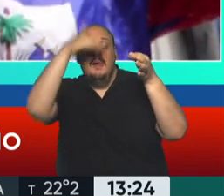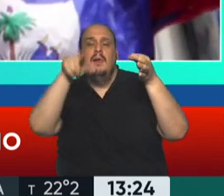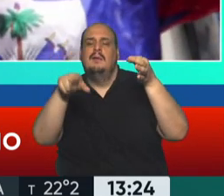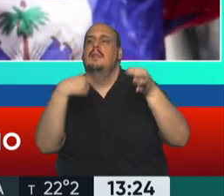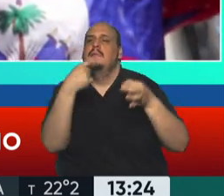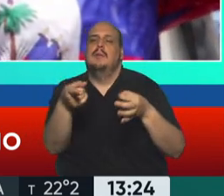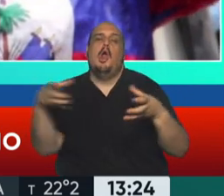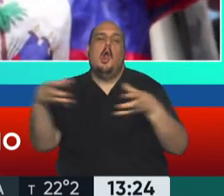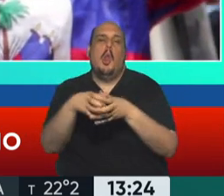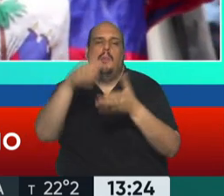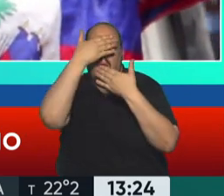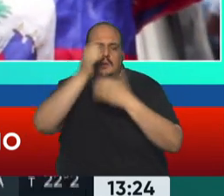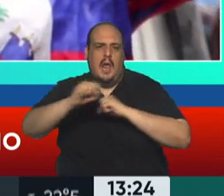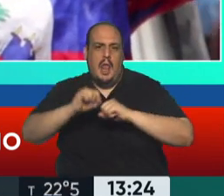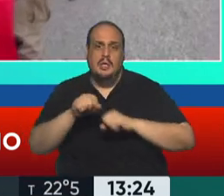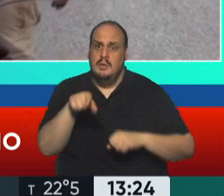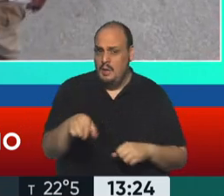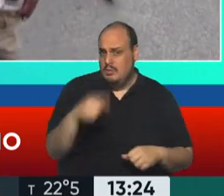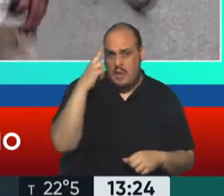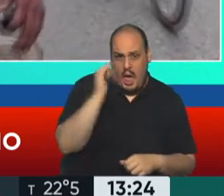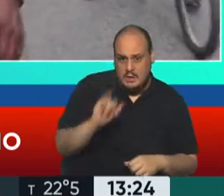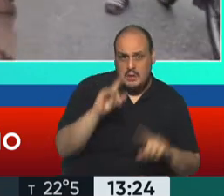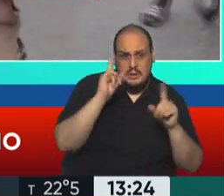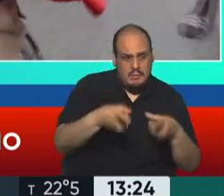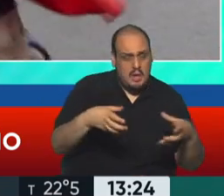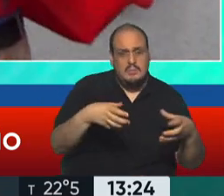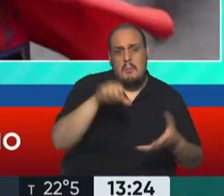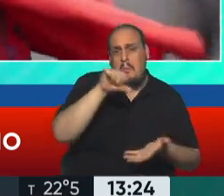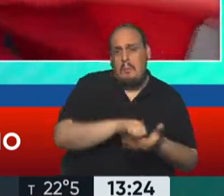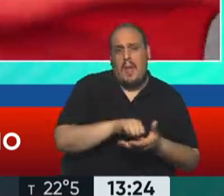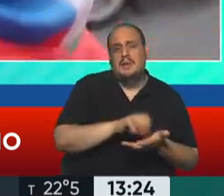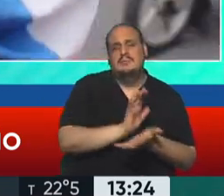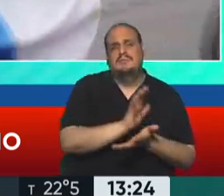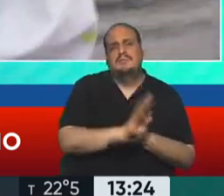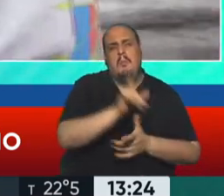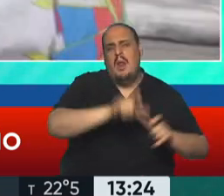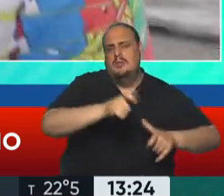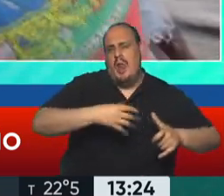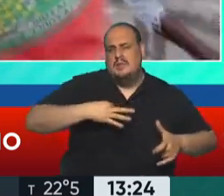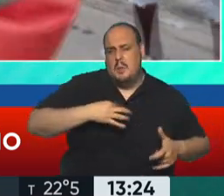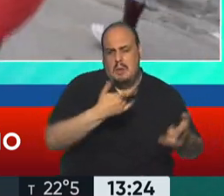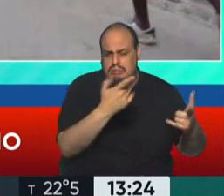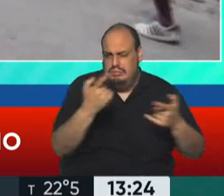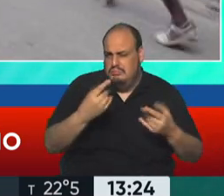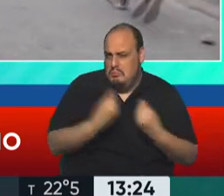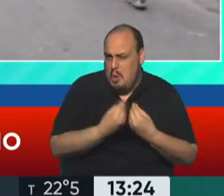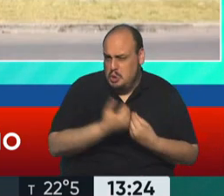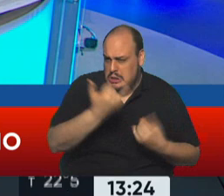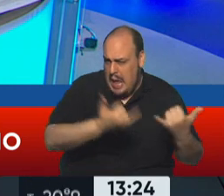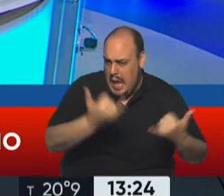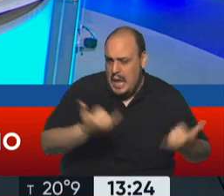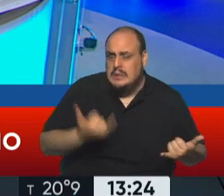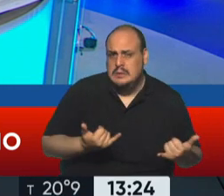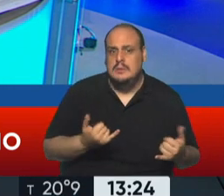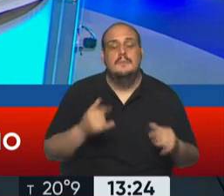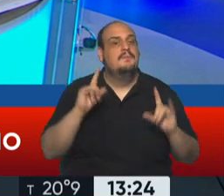pero son bandas armadas que controlan parte del territorio, un país muy militarizado, donde circula mucha arma entre la población, con mucha inseguridad. De hecho, bueno, aparte